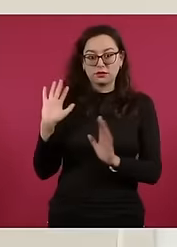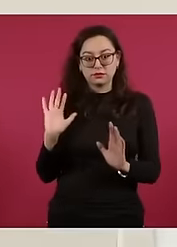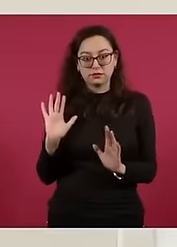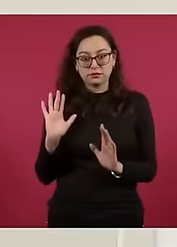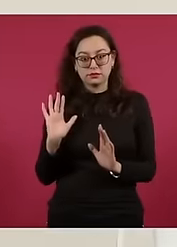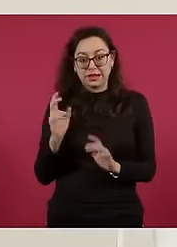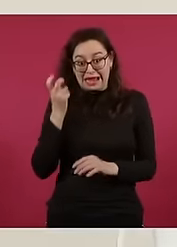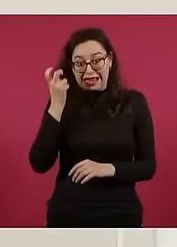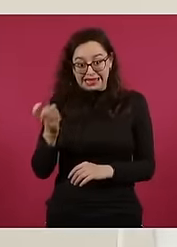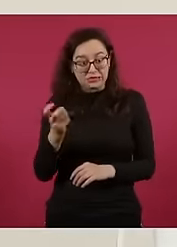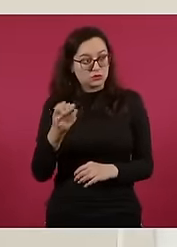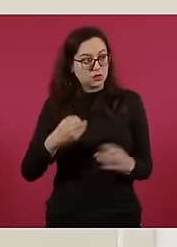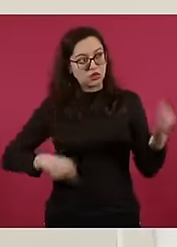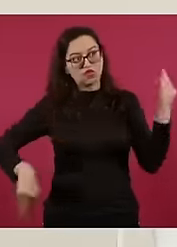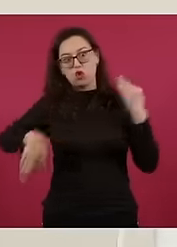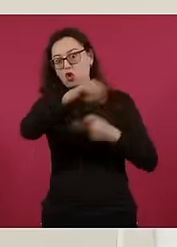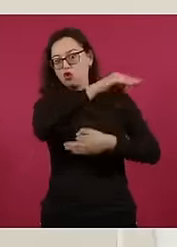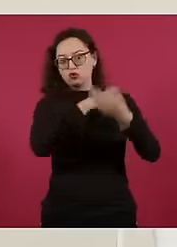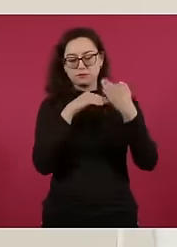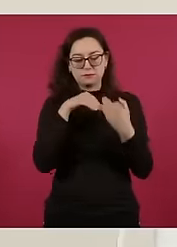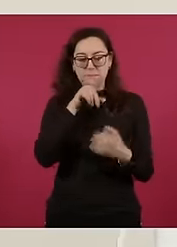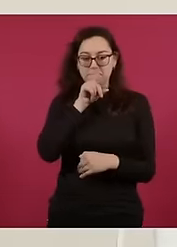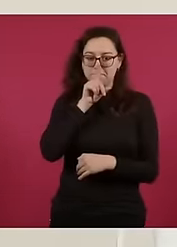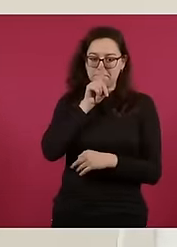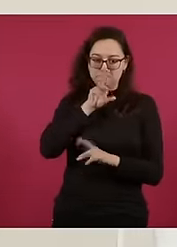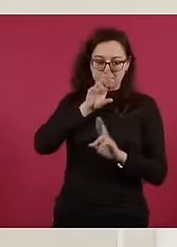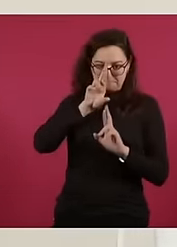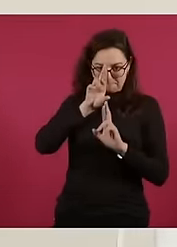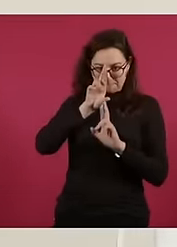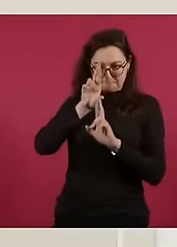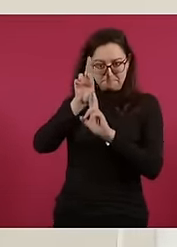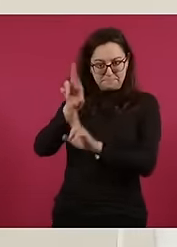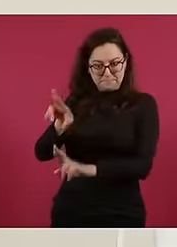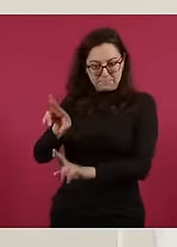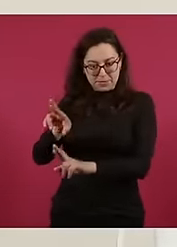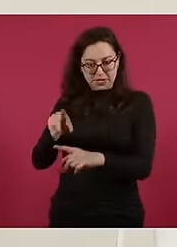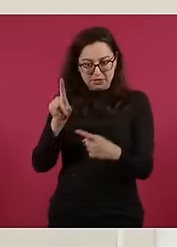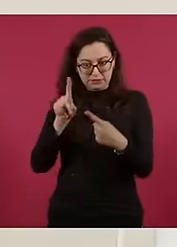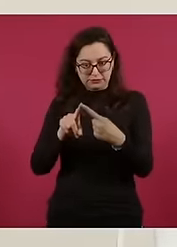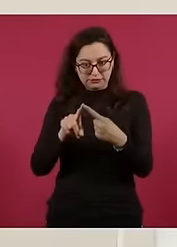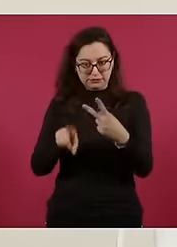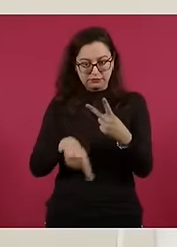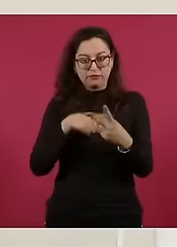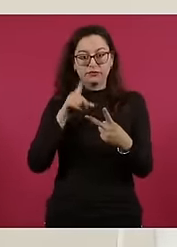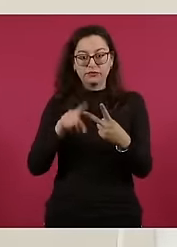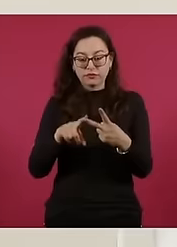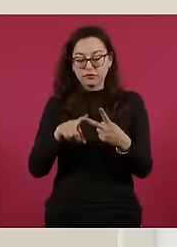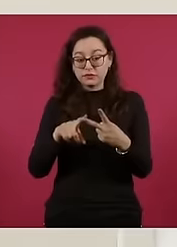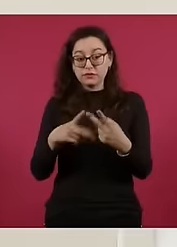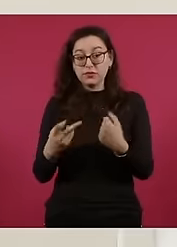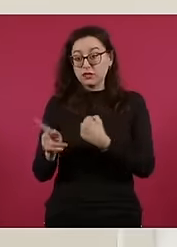y también la soberanía que tienen todas las naciones